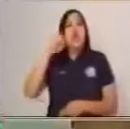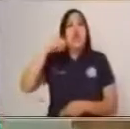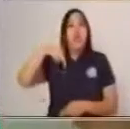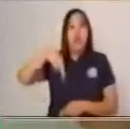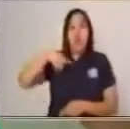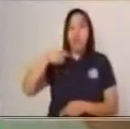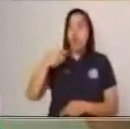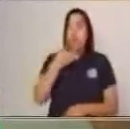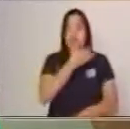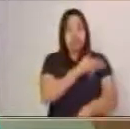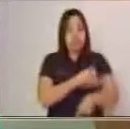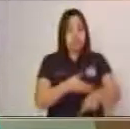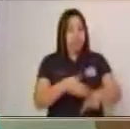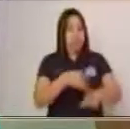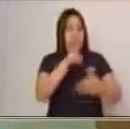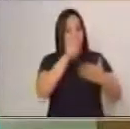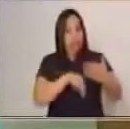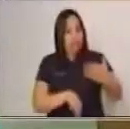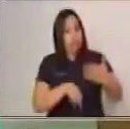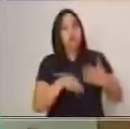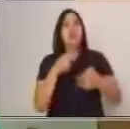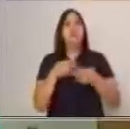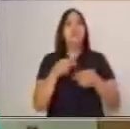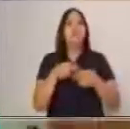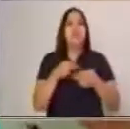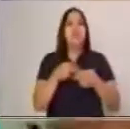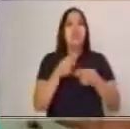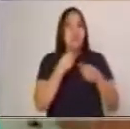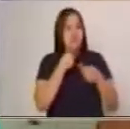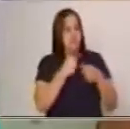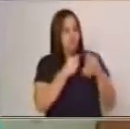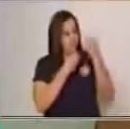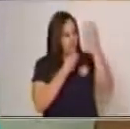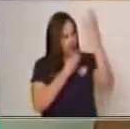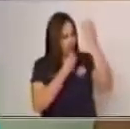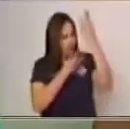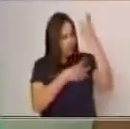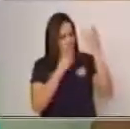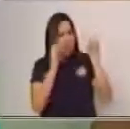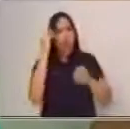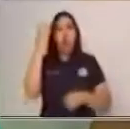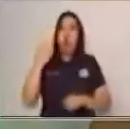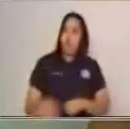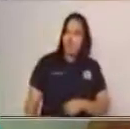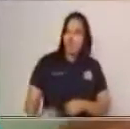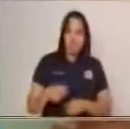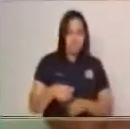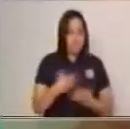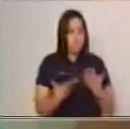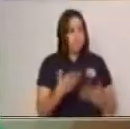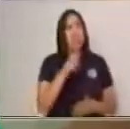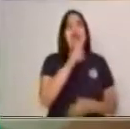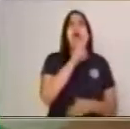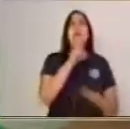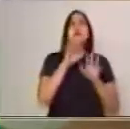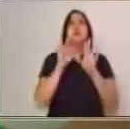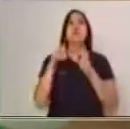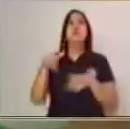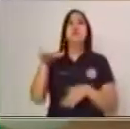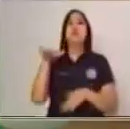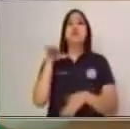antiguo de este nombre aparece en un informe oficial fechado el 28 de marzo de